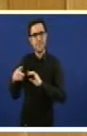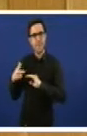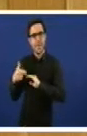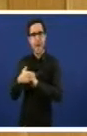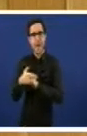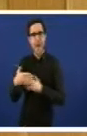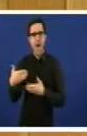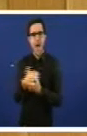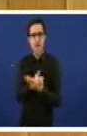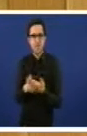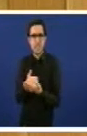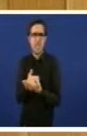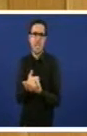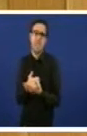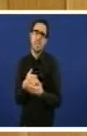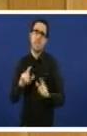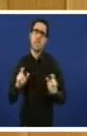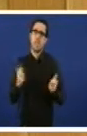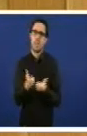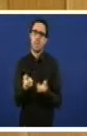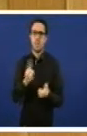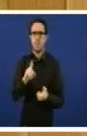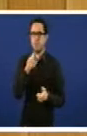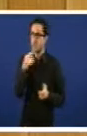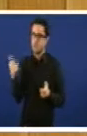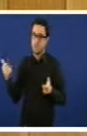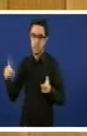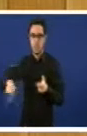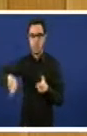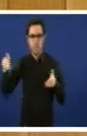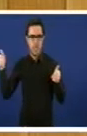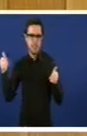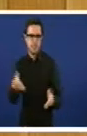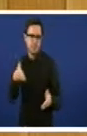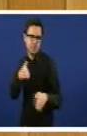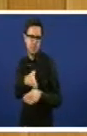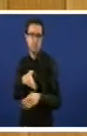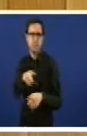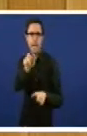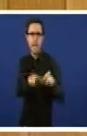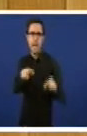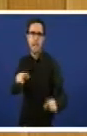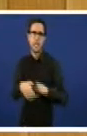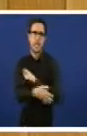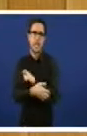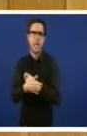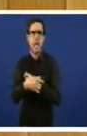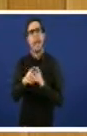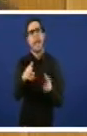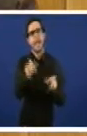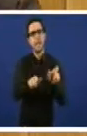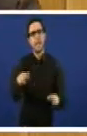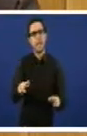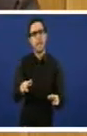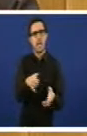sabemos e xa sabe a cidadanía a quen se dirixe se dirixe a xente que máis necesita do seu apoio a xente que máis